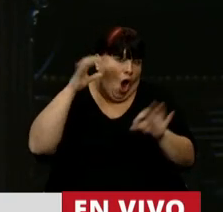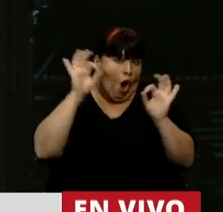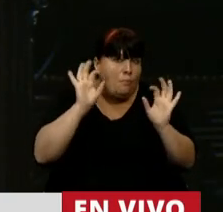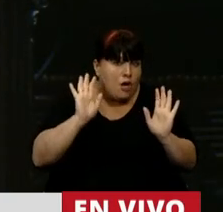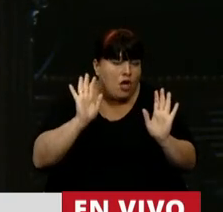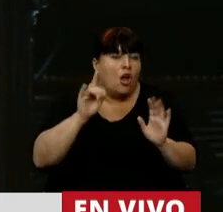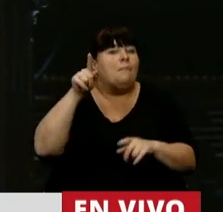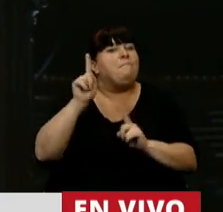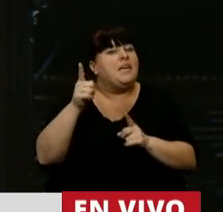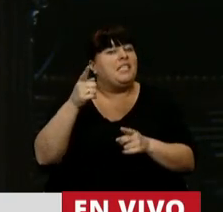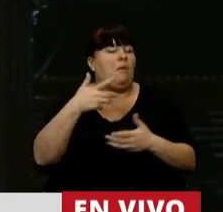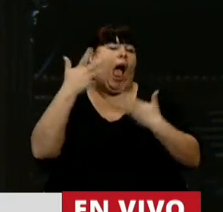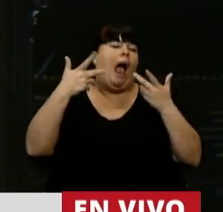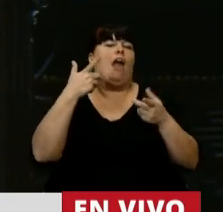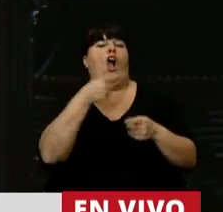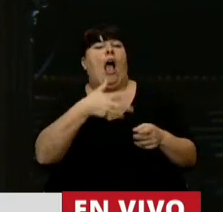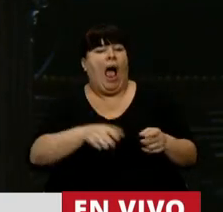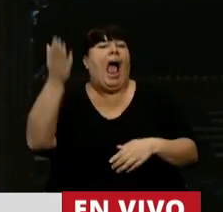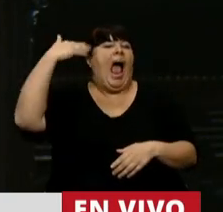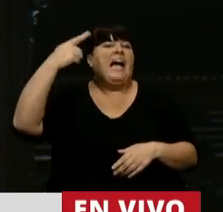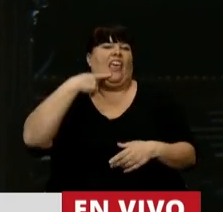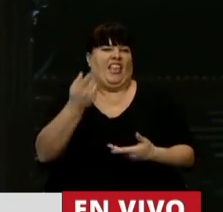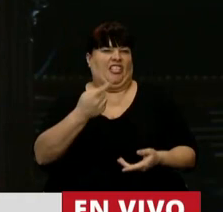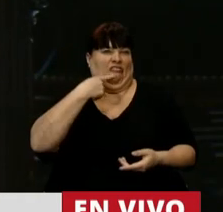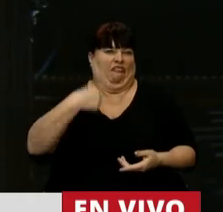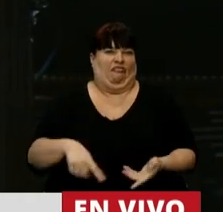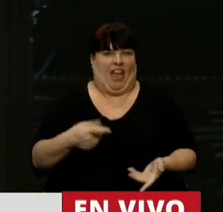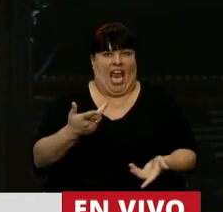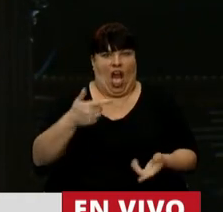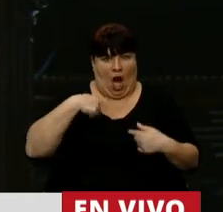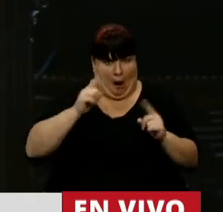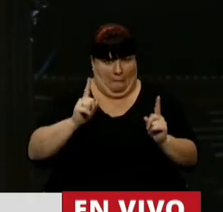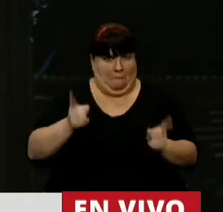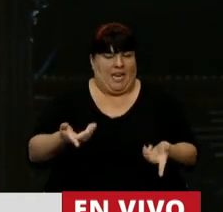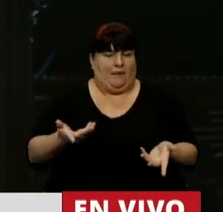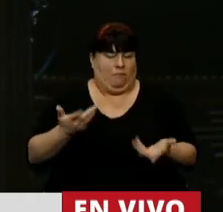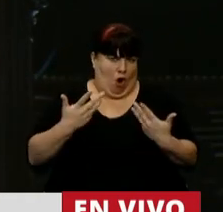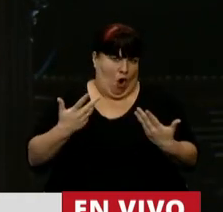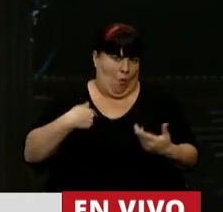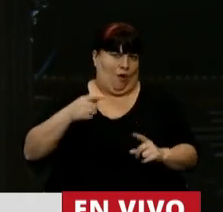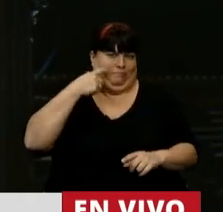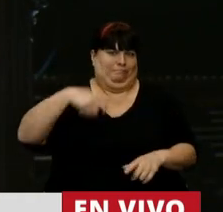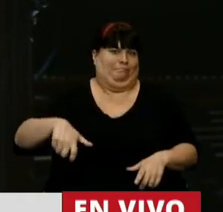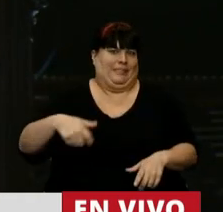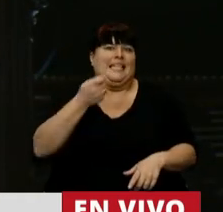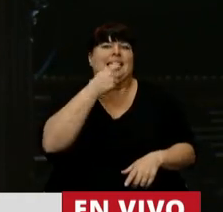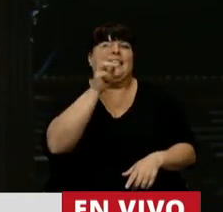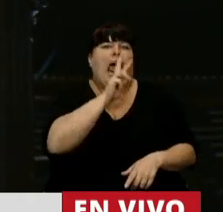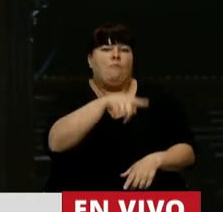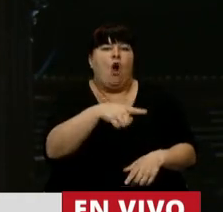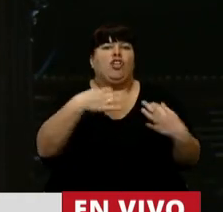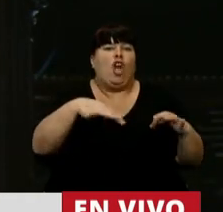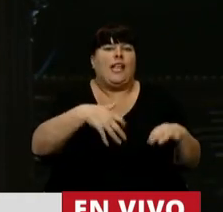ver, aquellos que antes consideraban una deshonra para sí mismos, obviamente, que la mujer